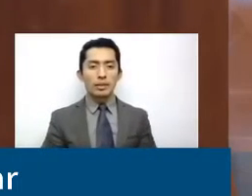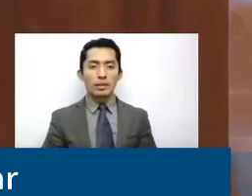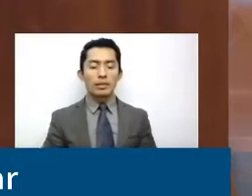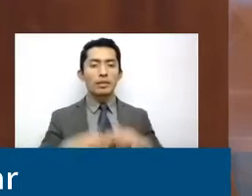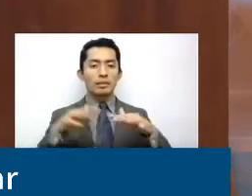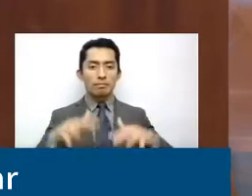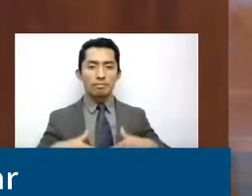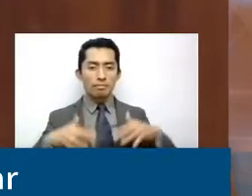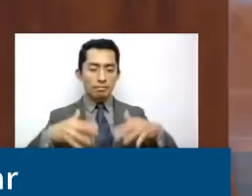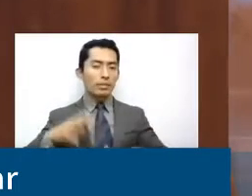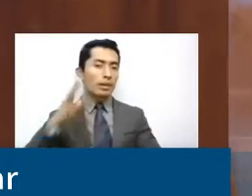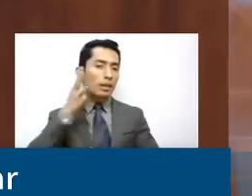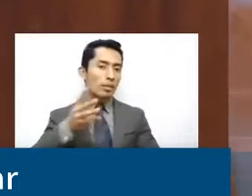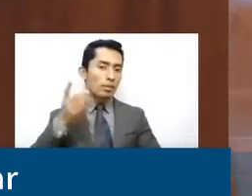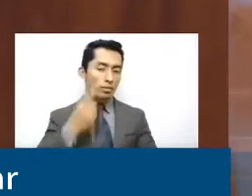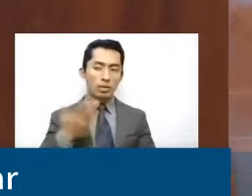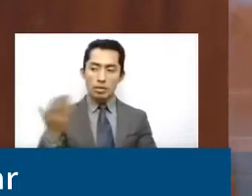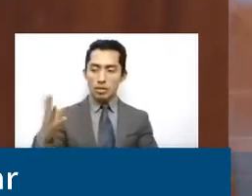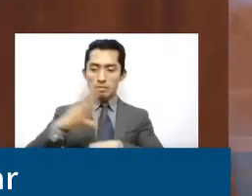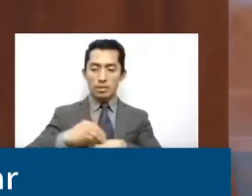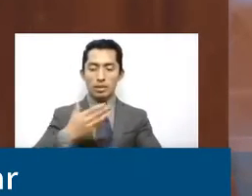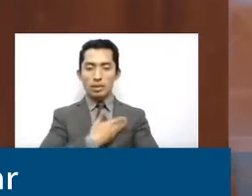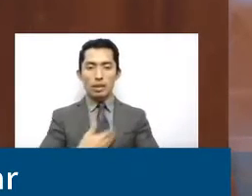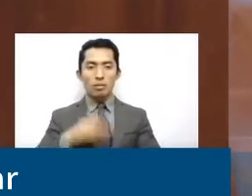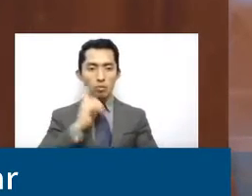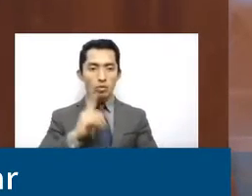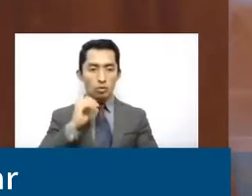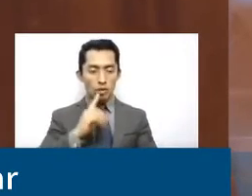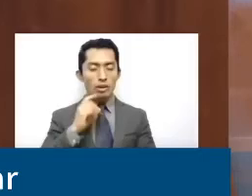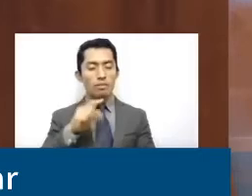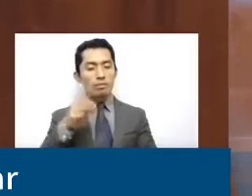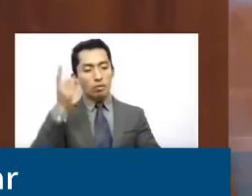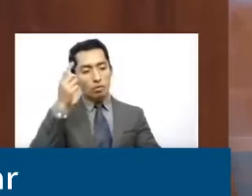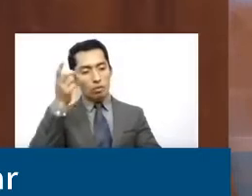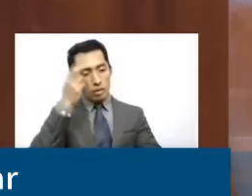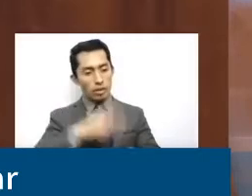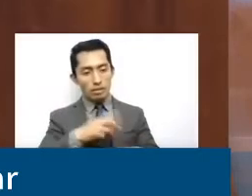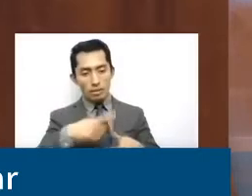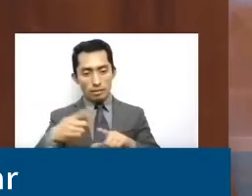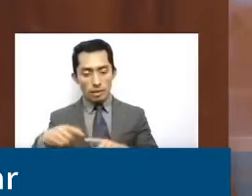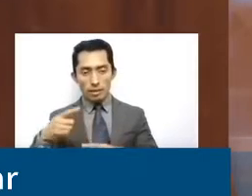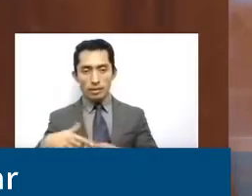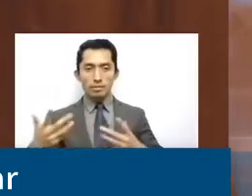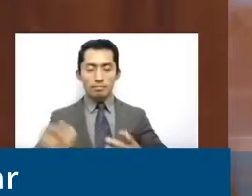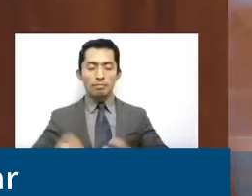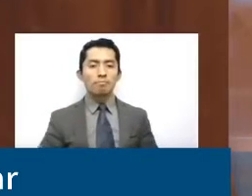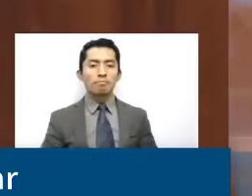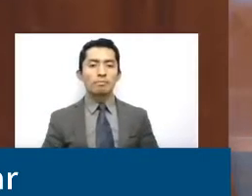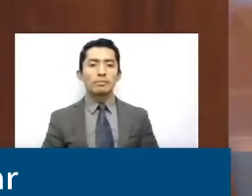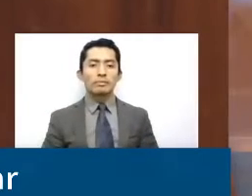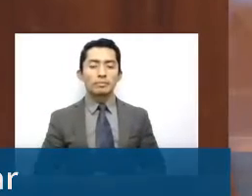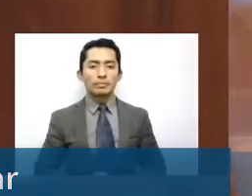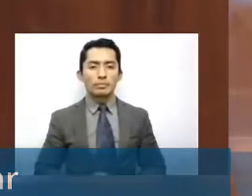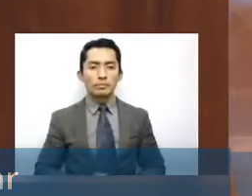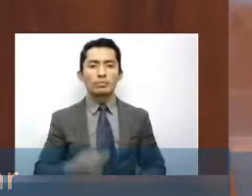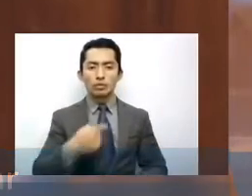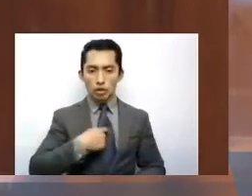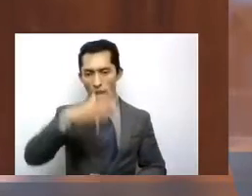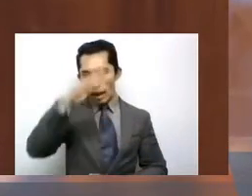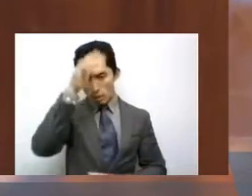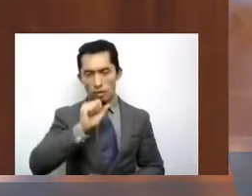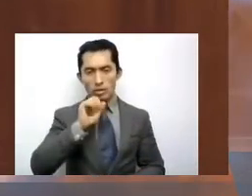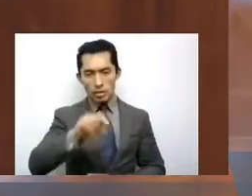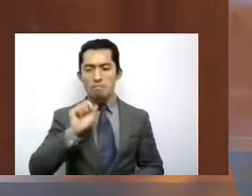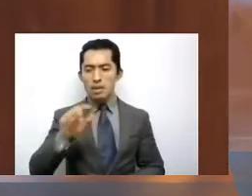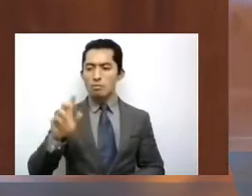pidiendo el gobierno federal. En obras para el aeropuerto de Santa Lucía y algunas otras obras metropolitanas.